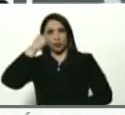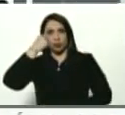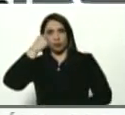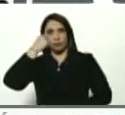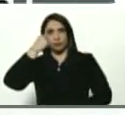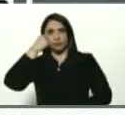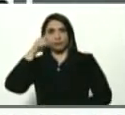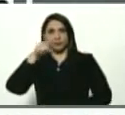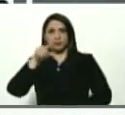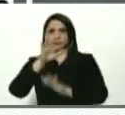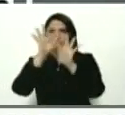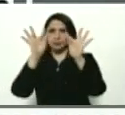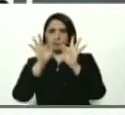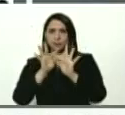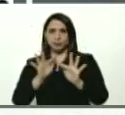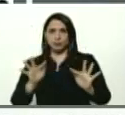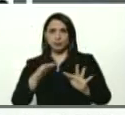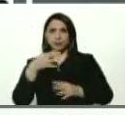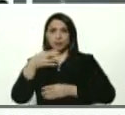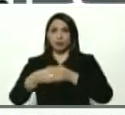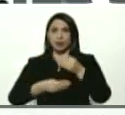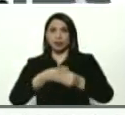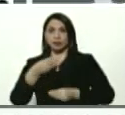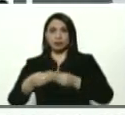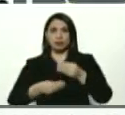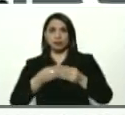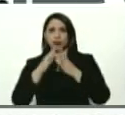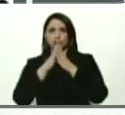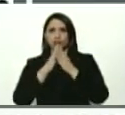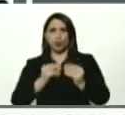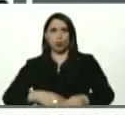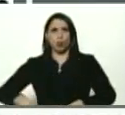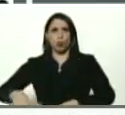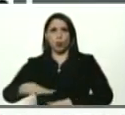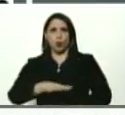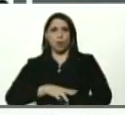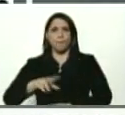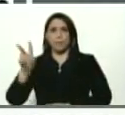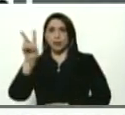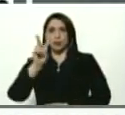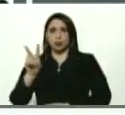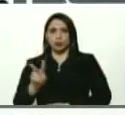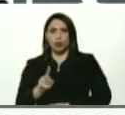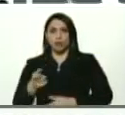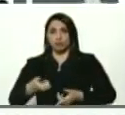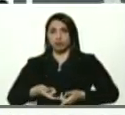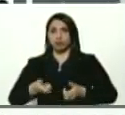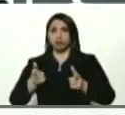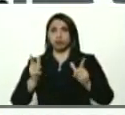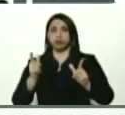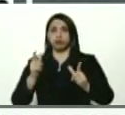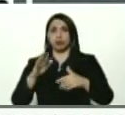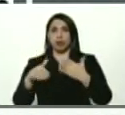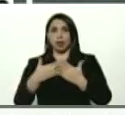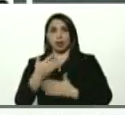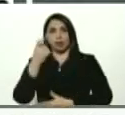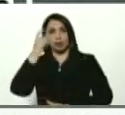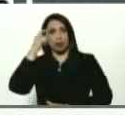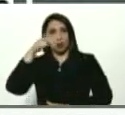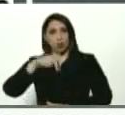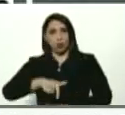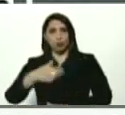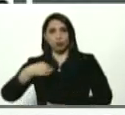metodología se está aplicando en todo el territorio nacional. Y nos ha permitido que el día de hoy ya